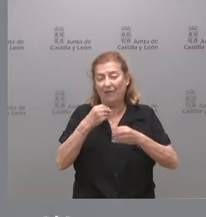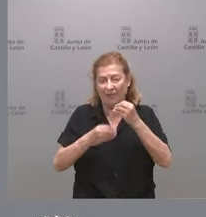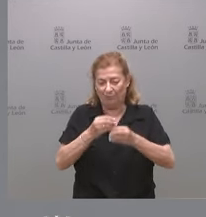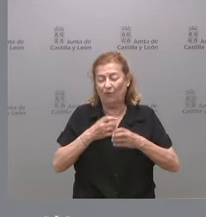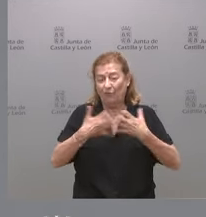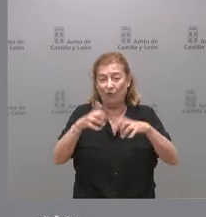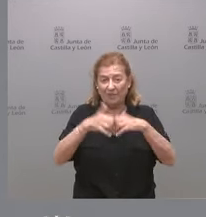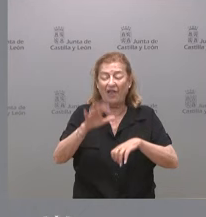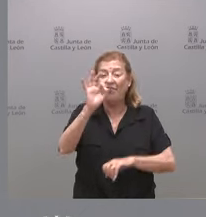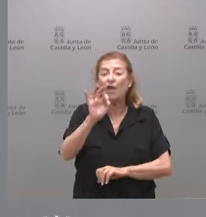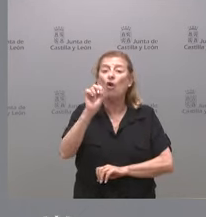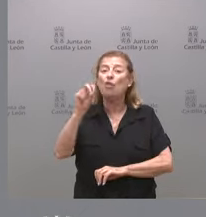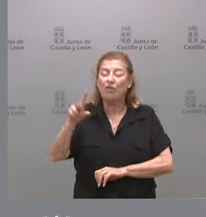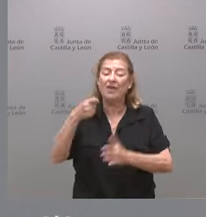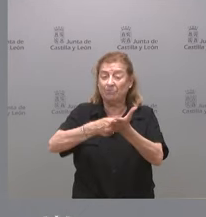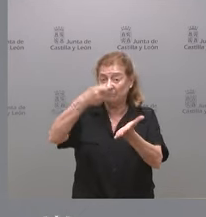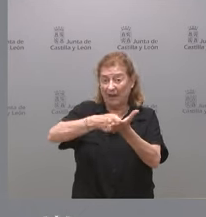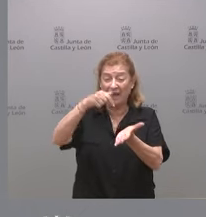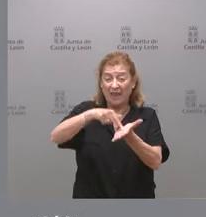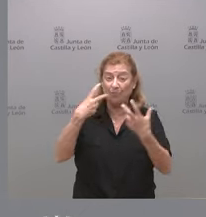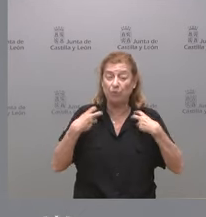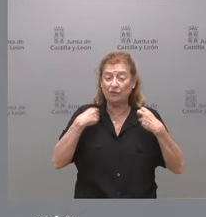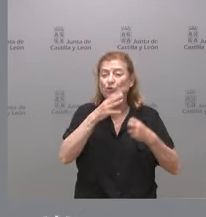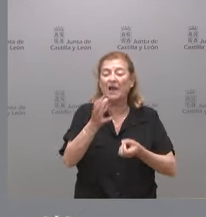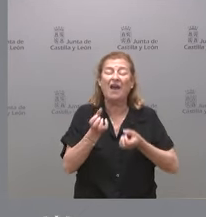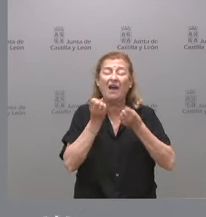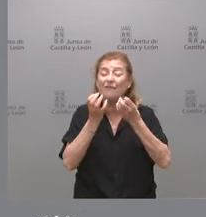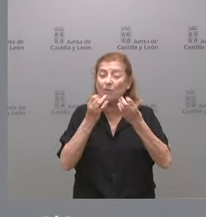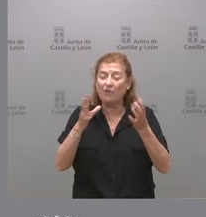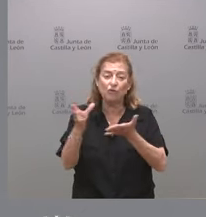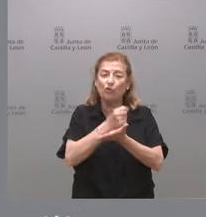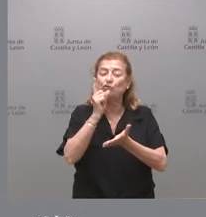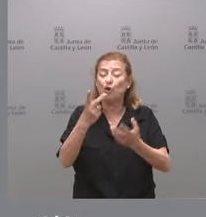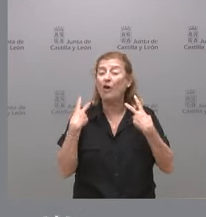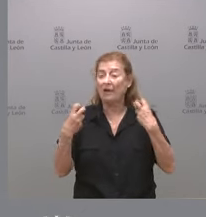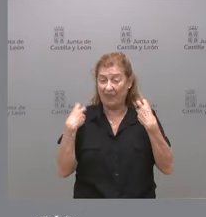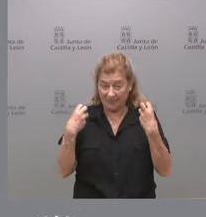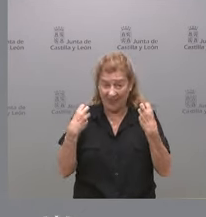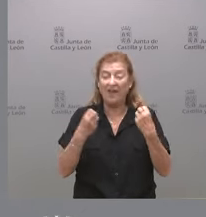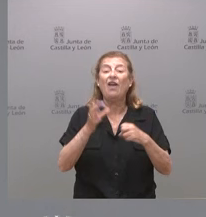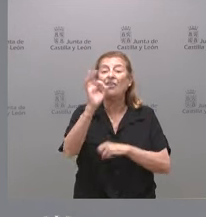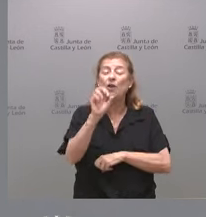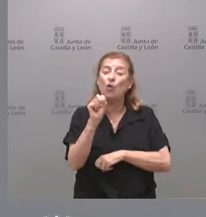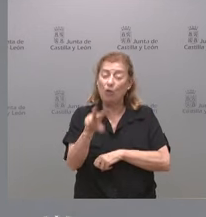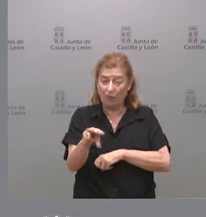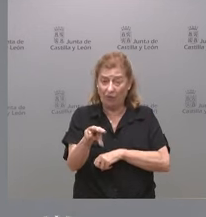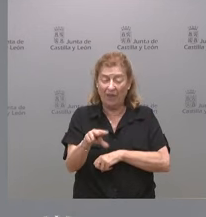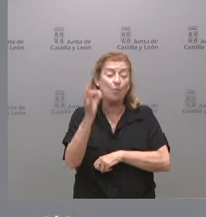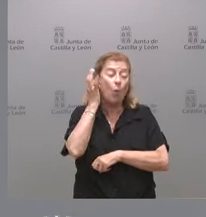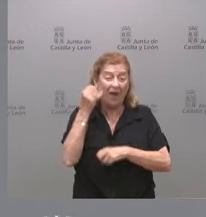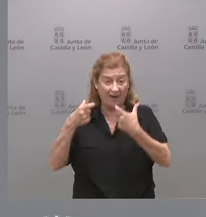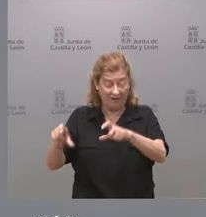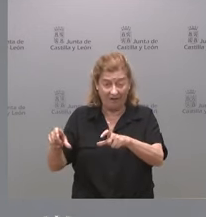012 tributos para información en materia tributaria competencia de la Administración autonómica, el 012 mujer